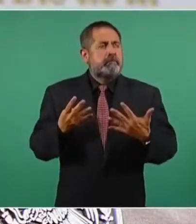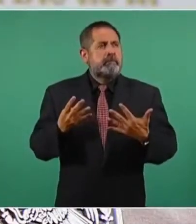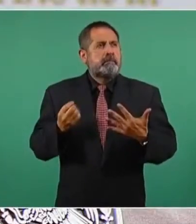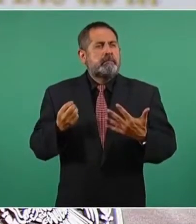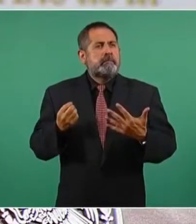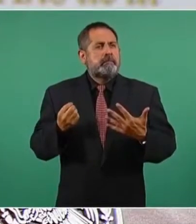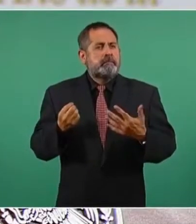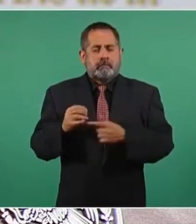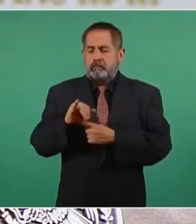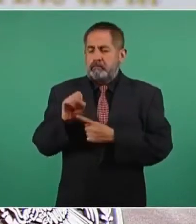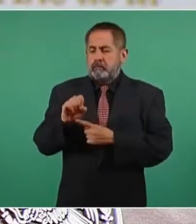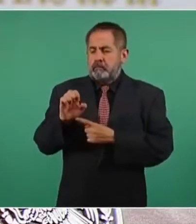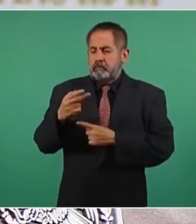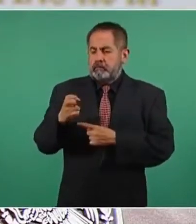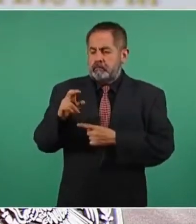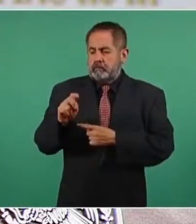José Hernández